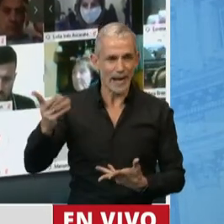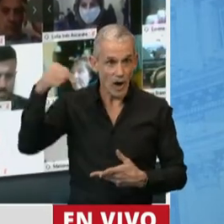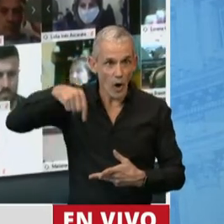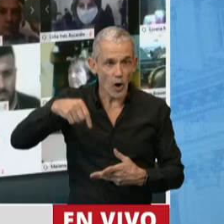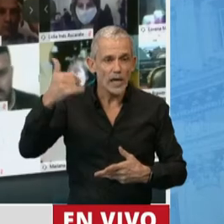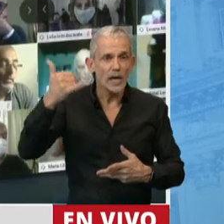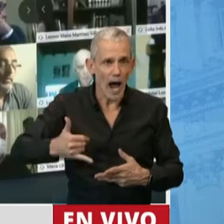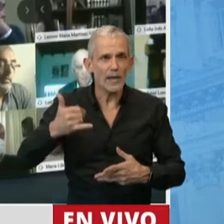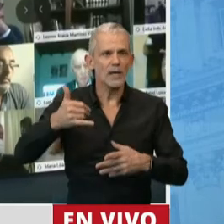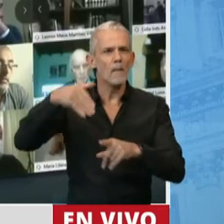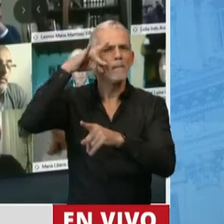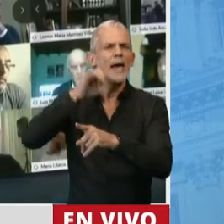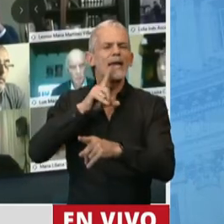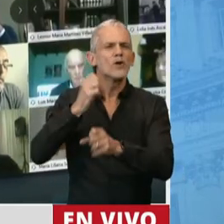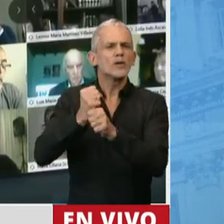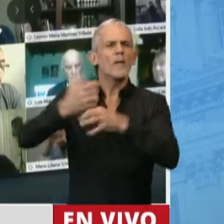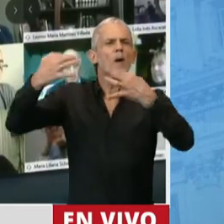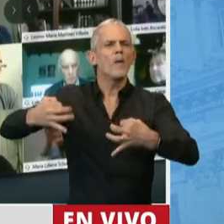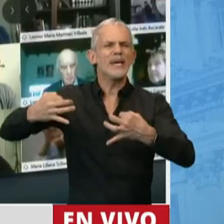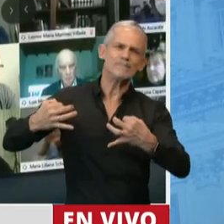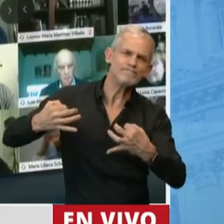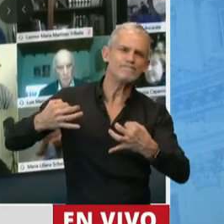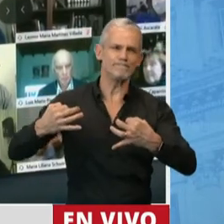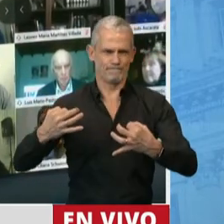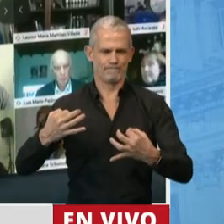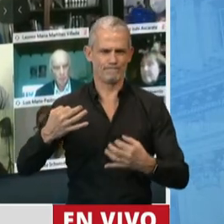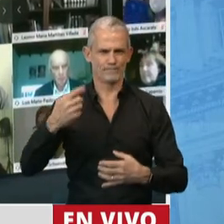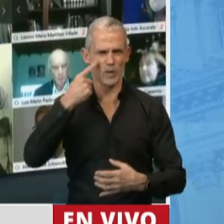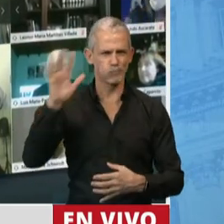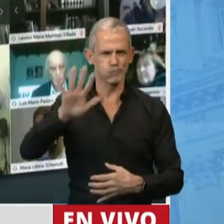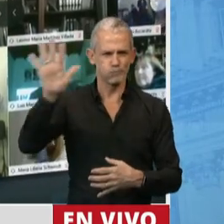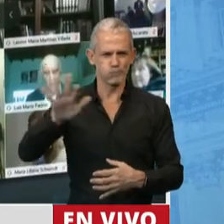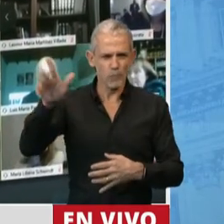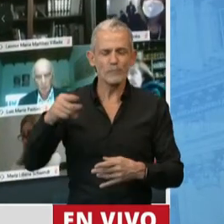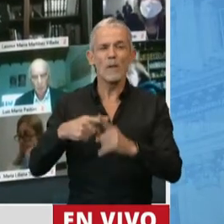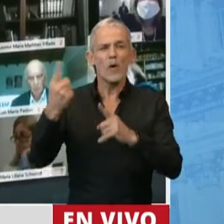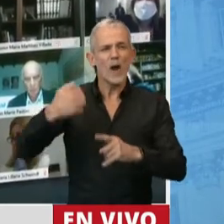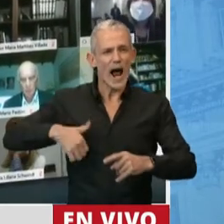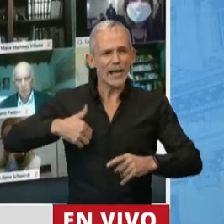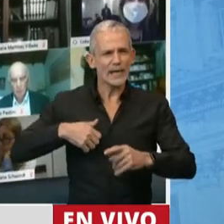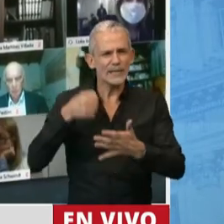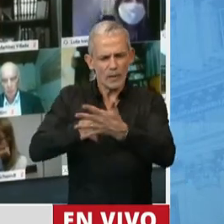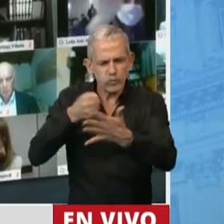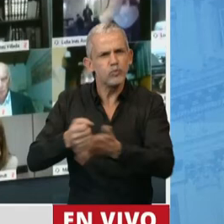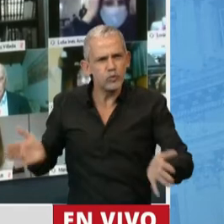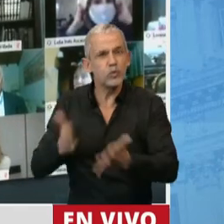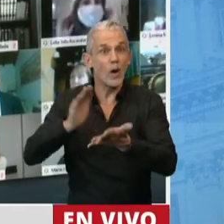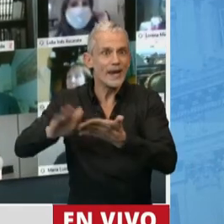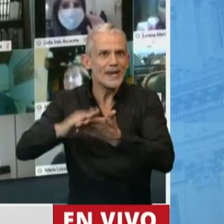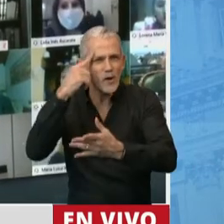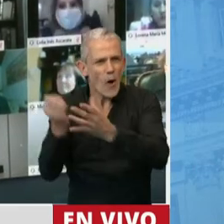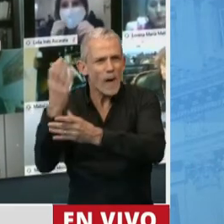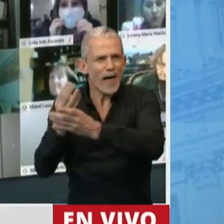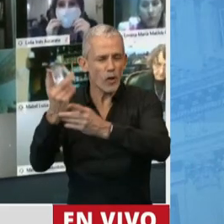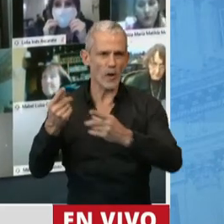hoy pone en discusión el mérito. Volvamos a las mejores tradiciones que nos hicieron grandes. Por una Argentina emprendedora, por una Argentina innovadora,